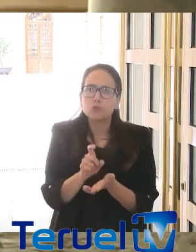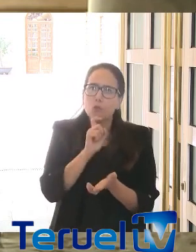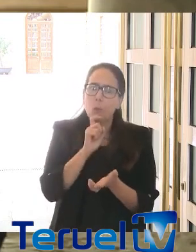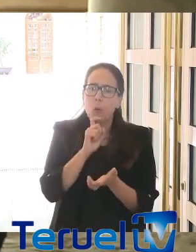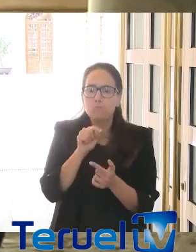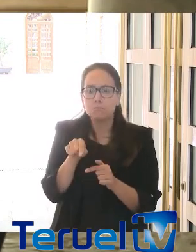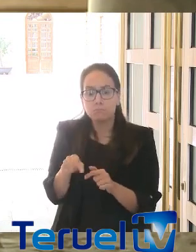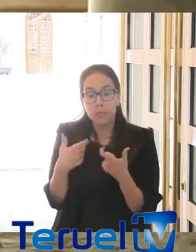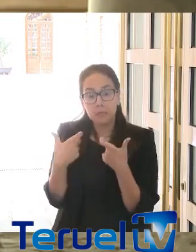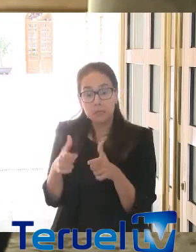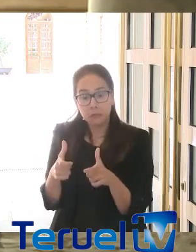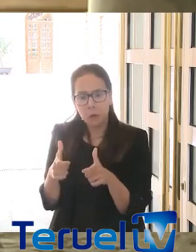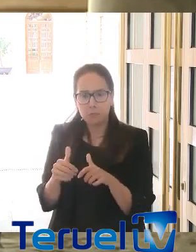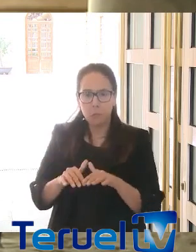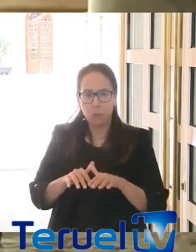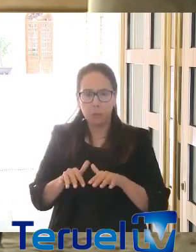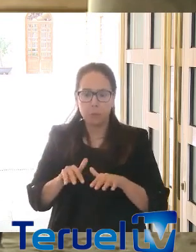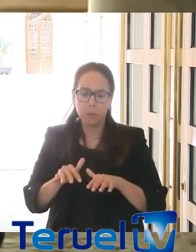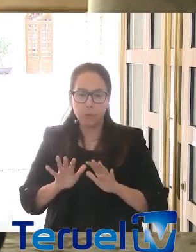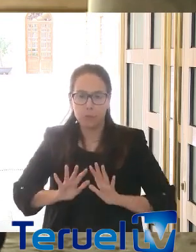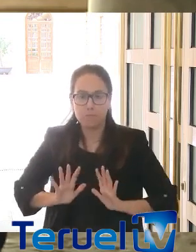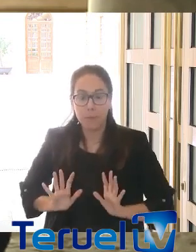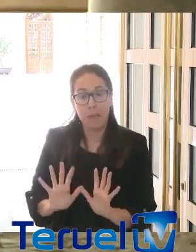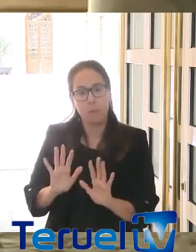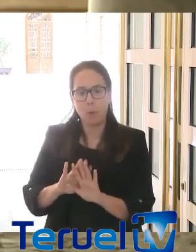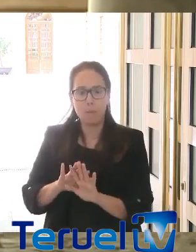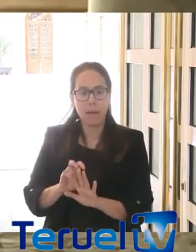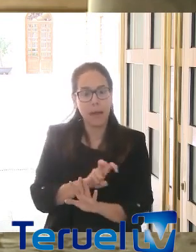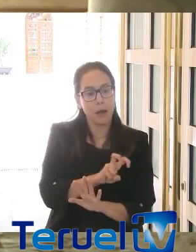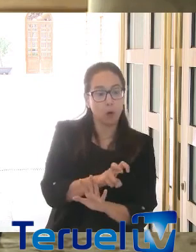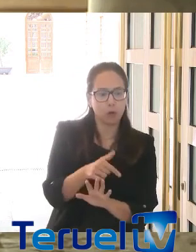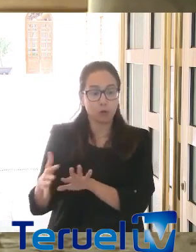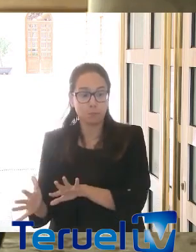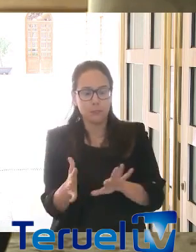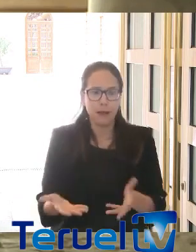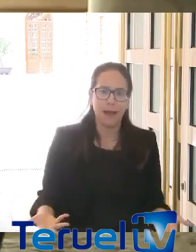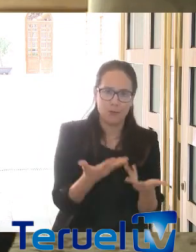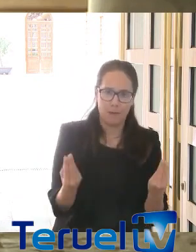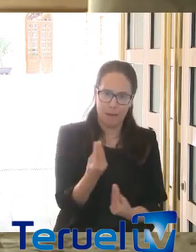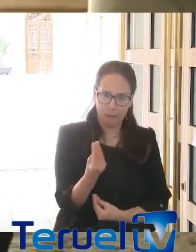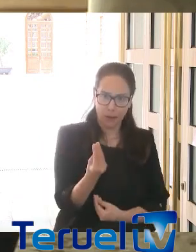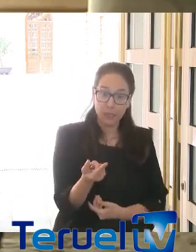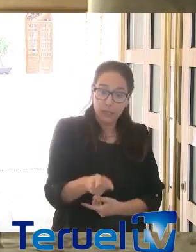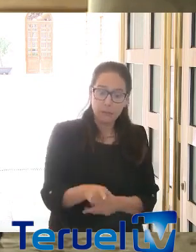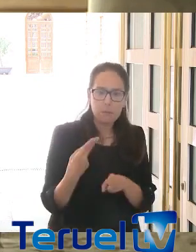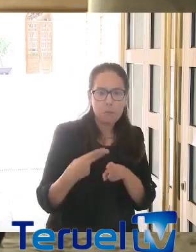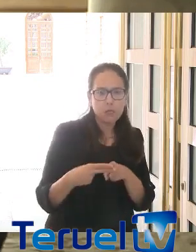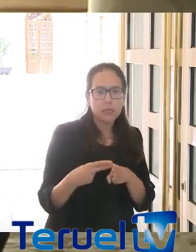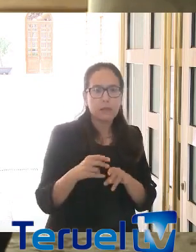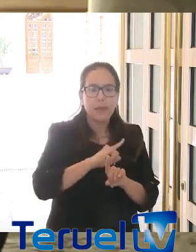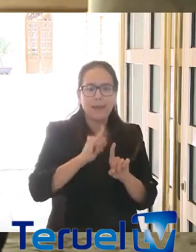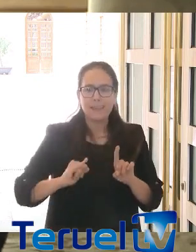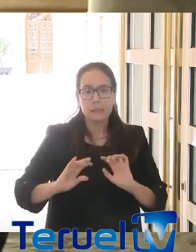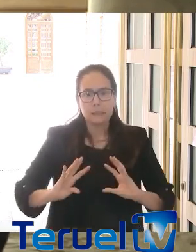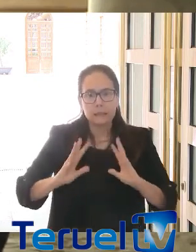para generar empleo durante los meses en los que haya más personas en paro. Y también, dentro de esas políticas de salir a la crisis,